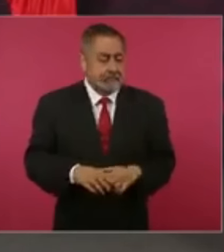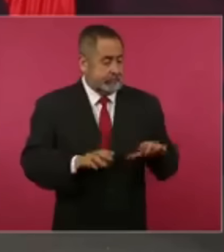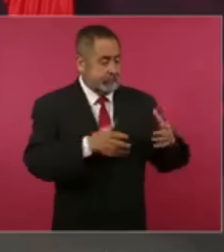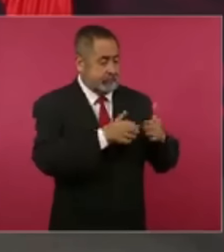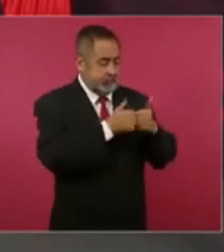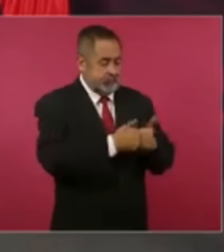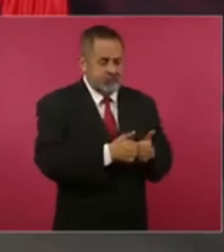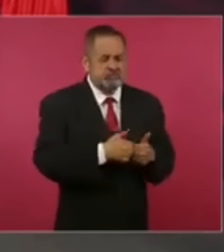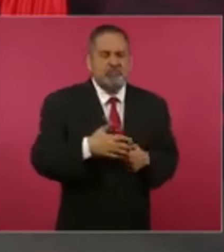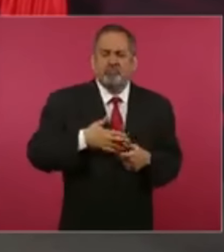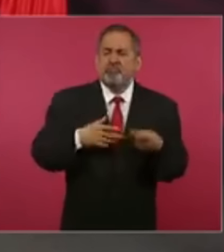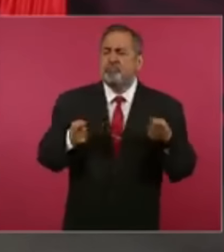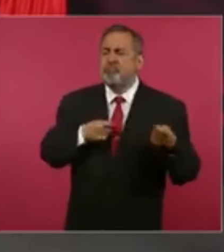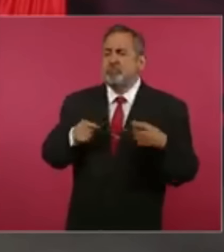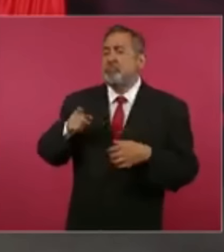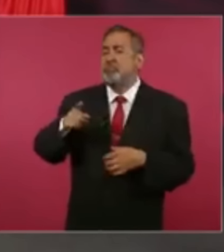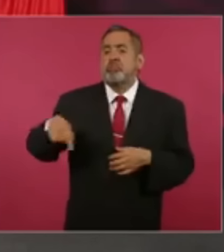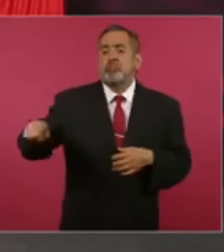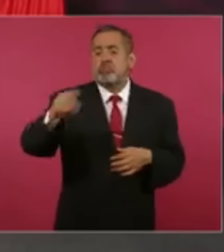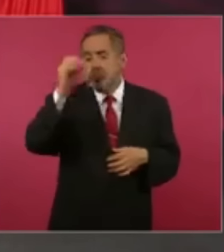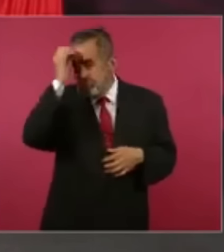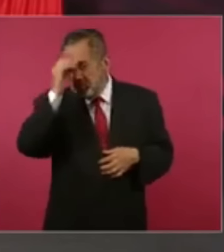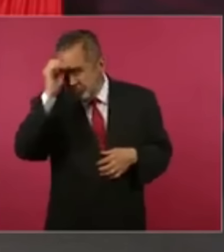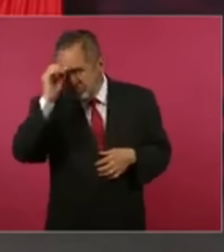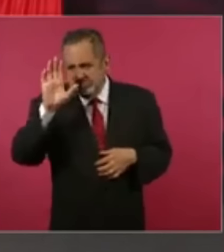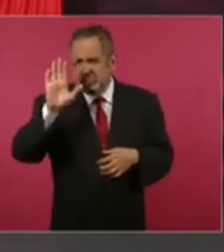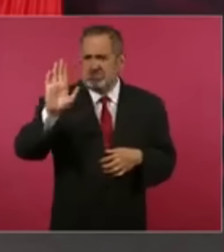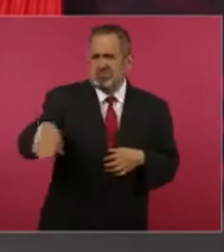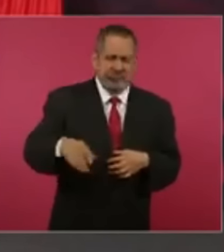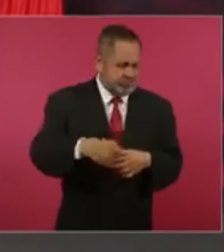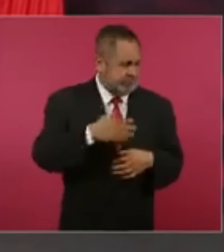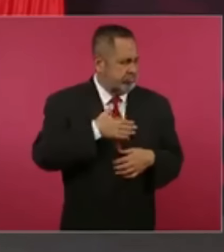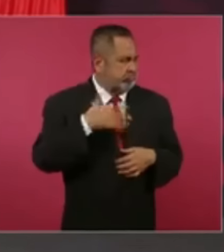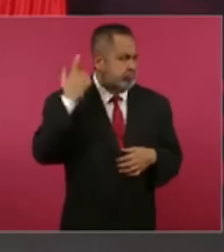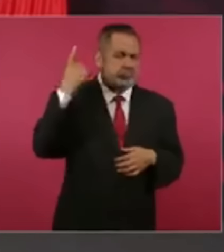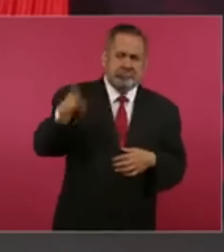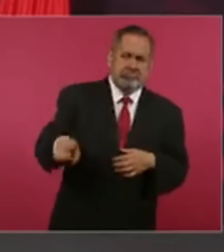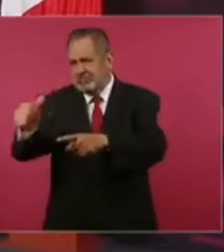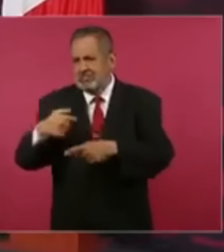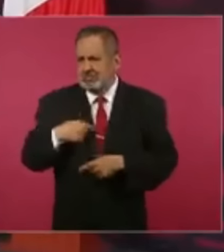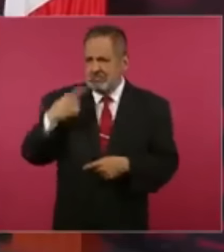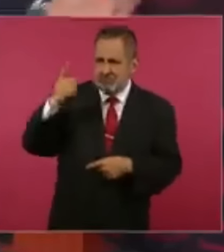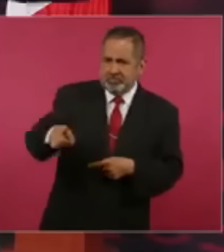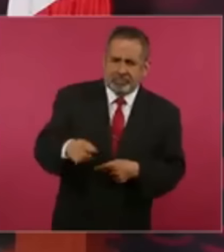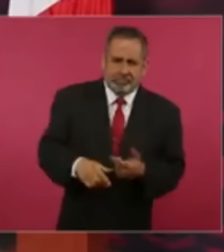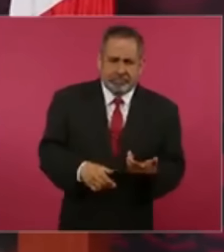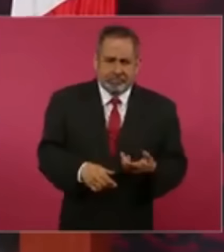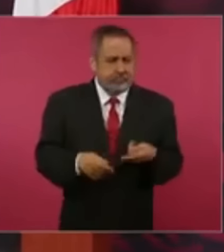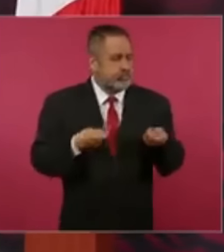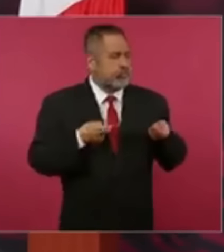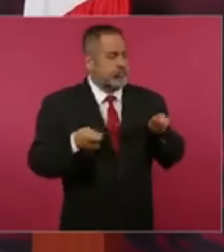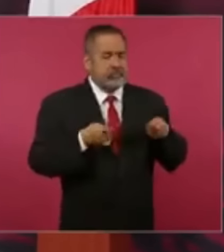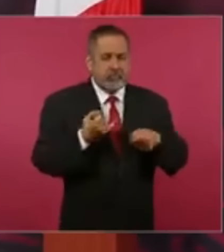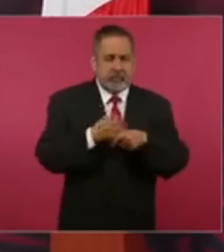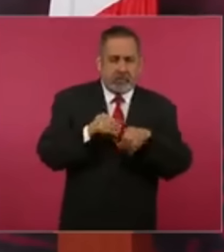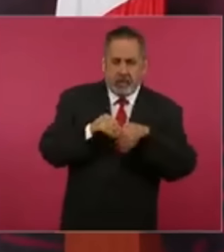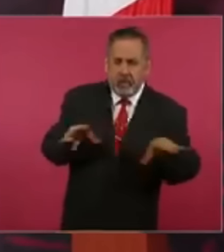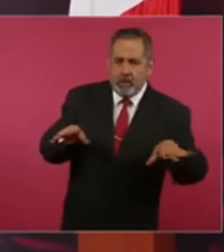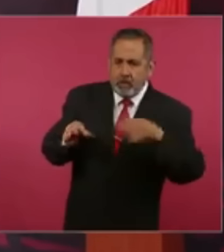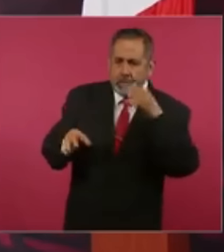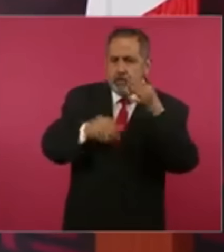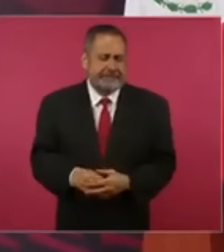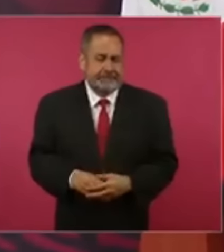dominamos la opinión general, lo que ahora se conoce como opinión pública. Porque somos los dueños de los